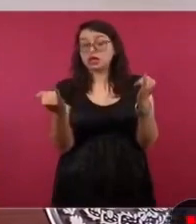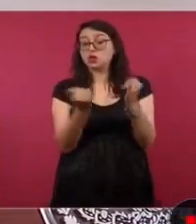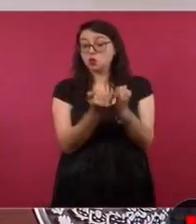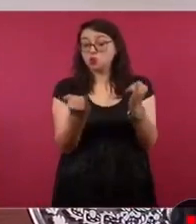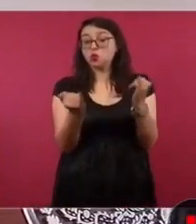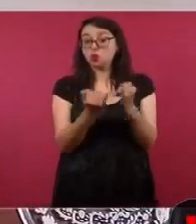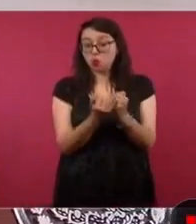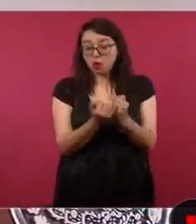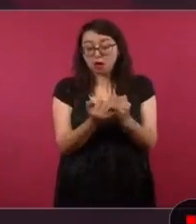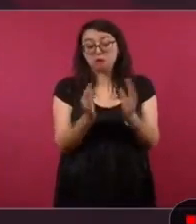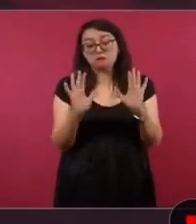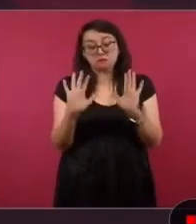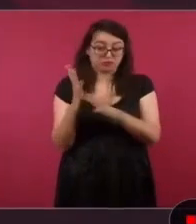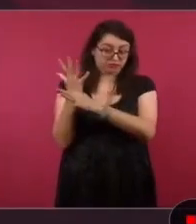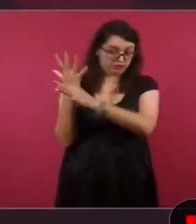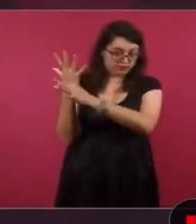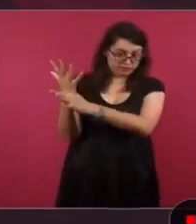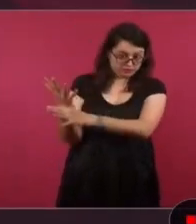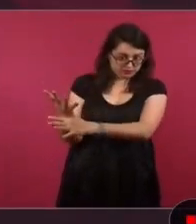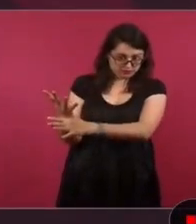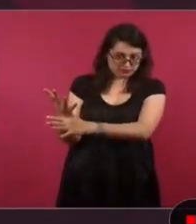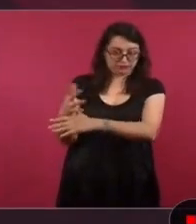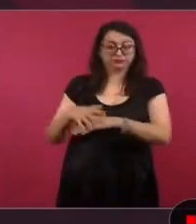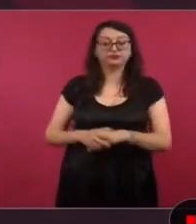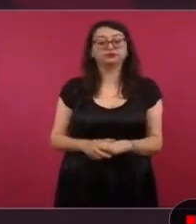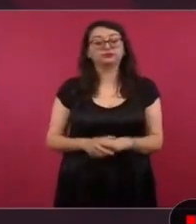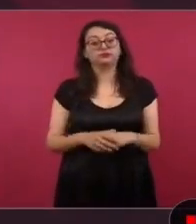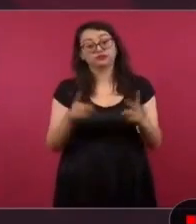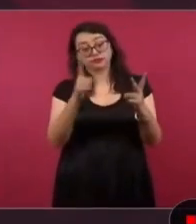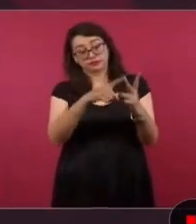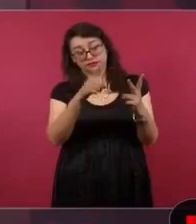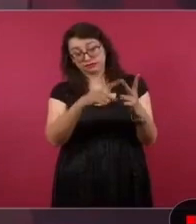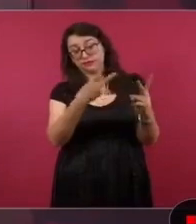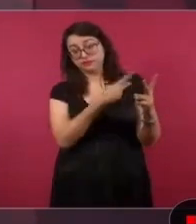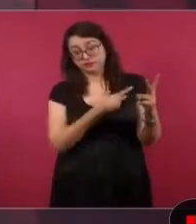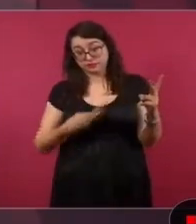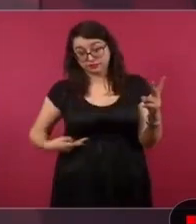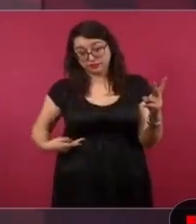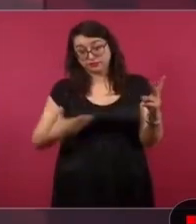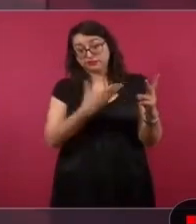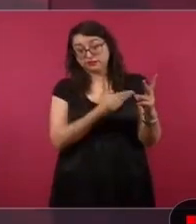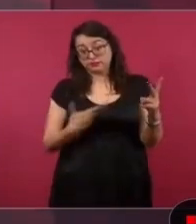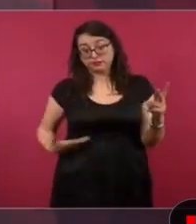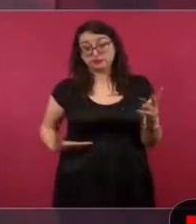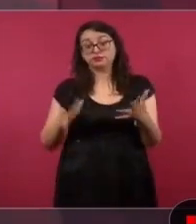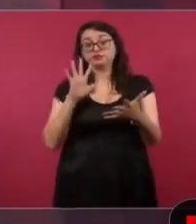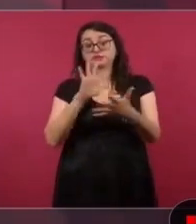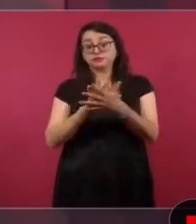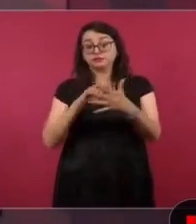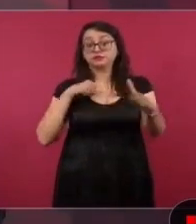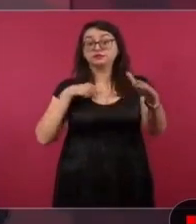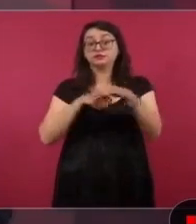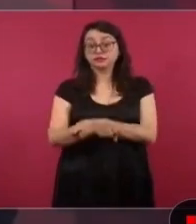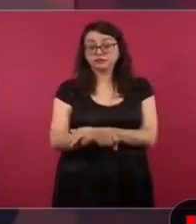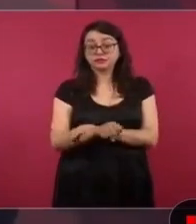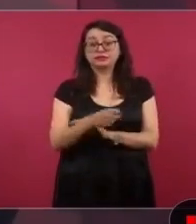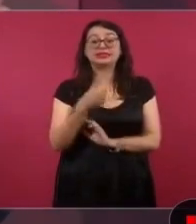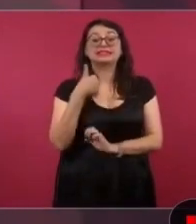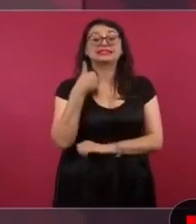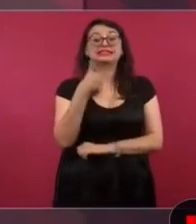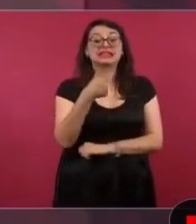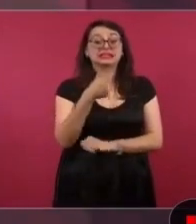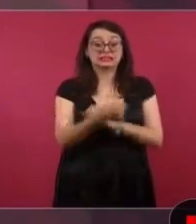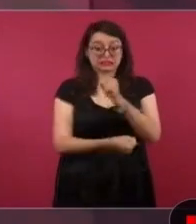o seis años en la cárcel, salió de la cárcel, parece